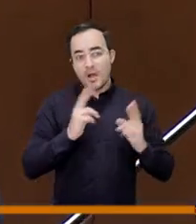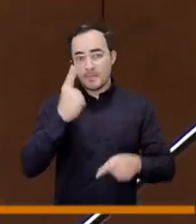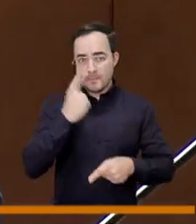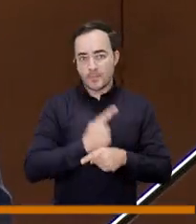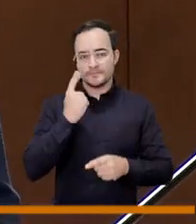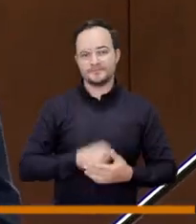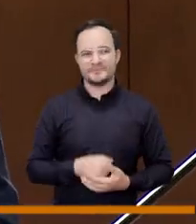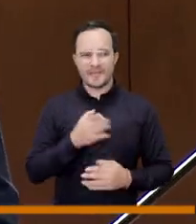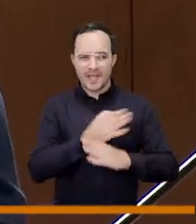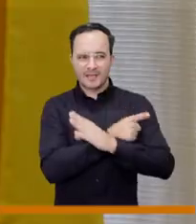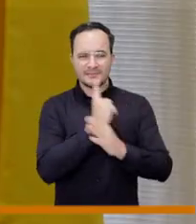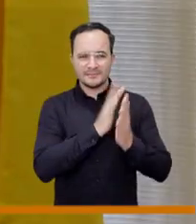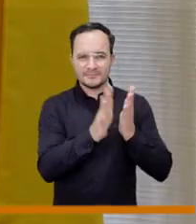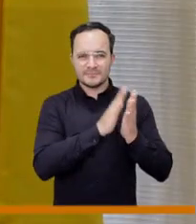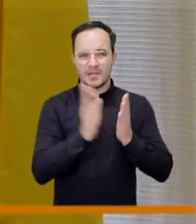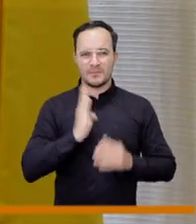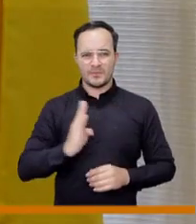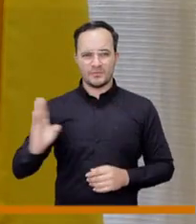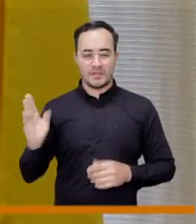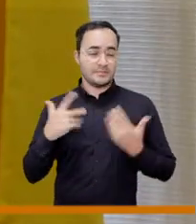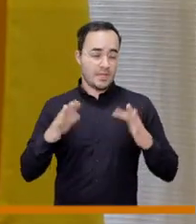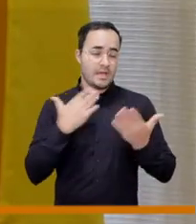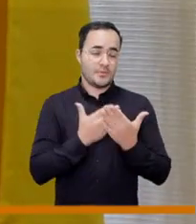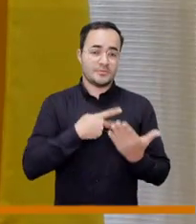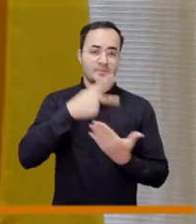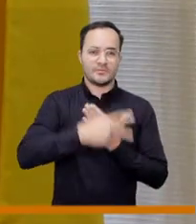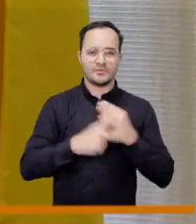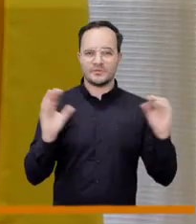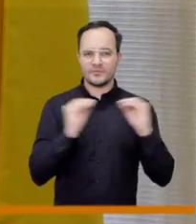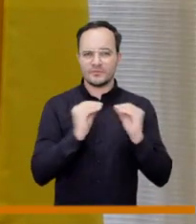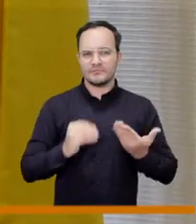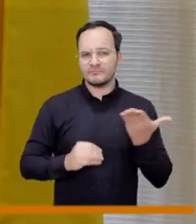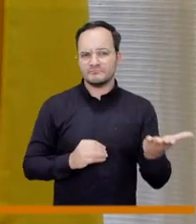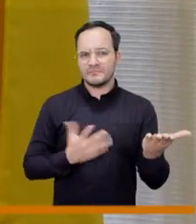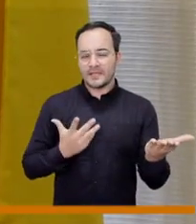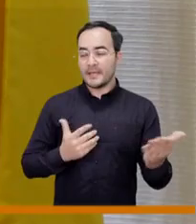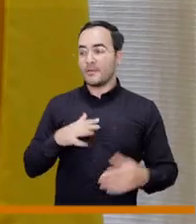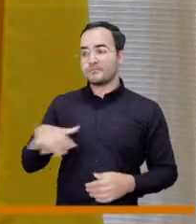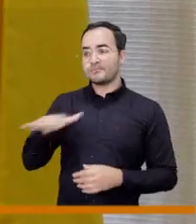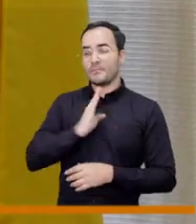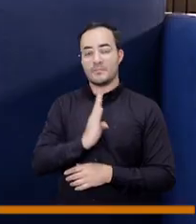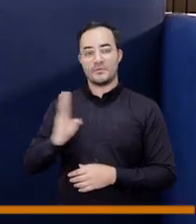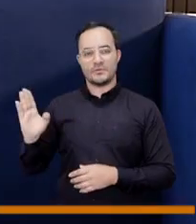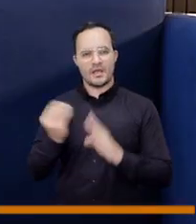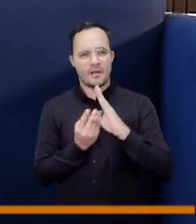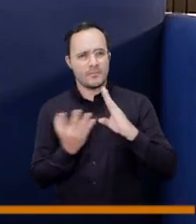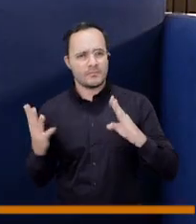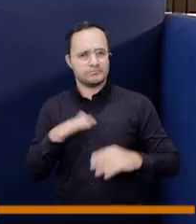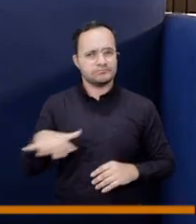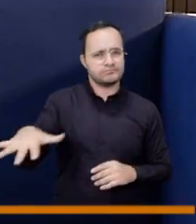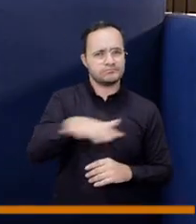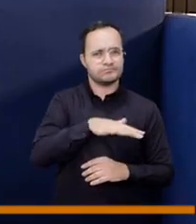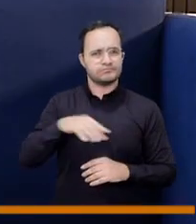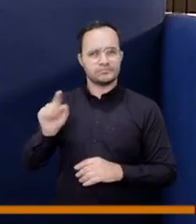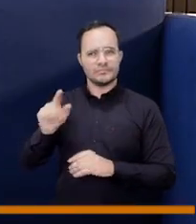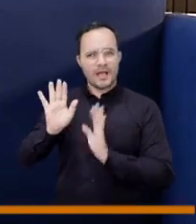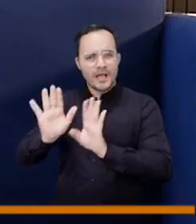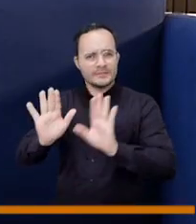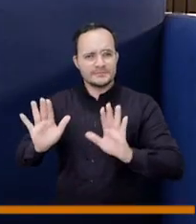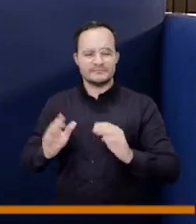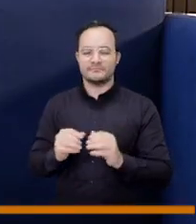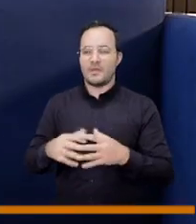se vean evidenciados por ejemplo el tema de las bibliotecas que mencionabas he presentado un proyecto de acuerdo para fortalecer las bibliotecas